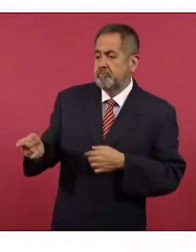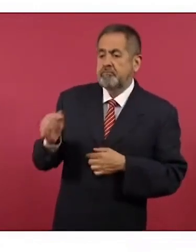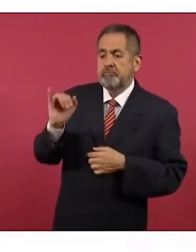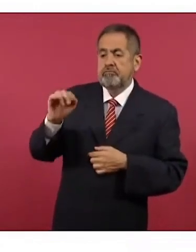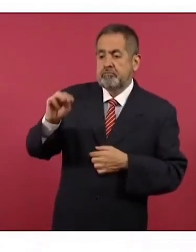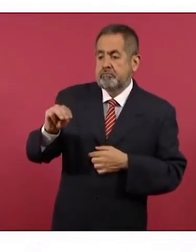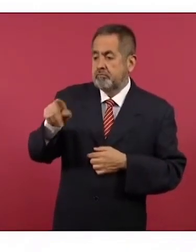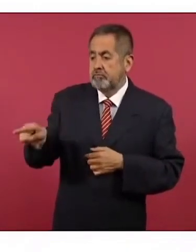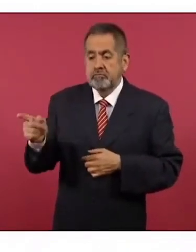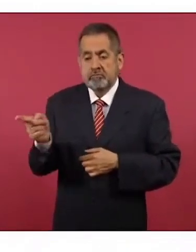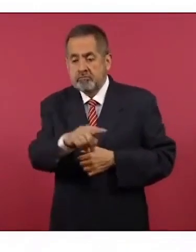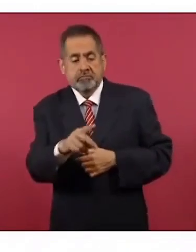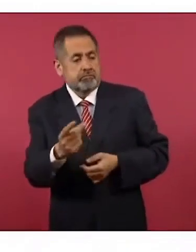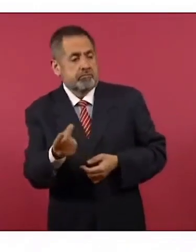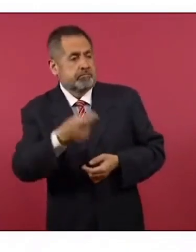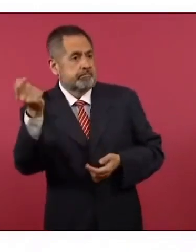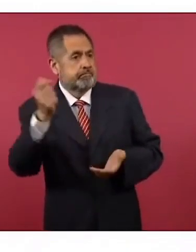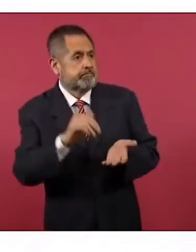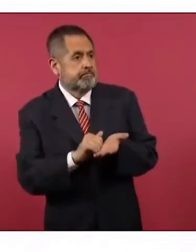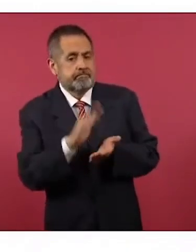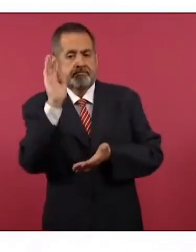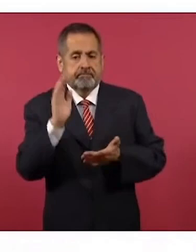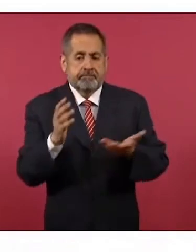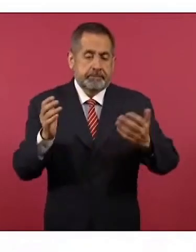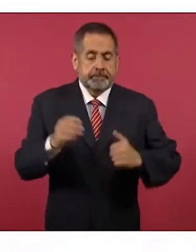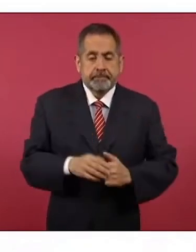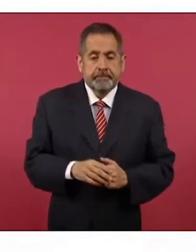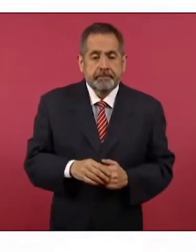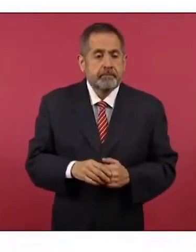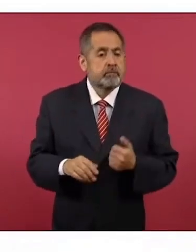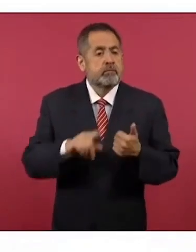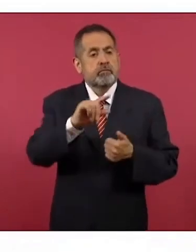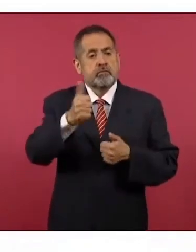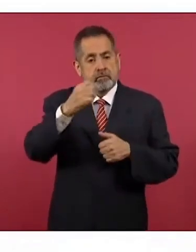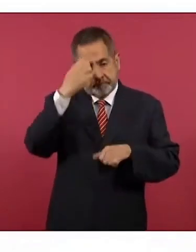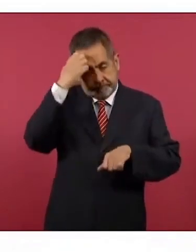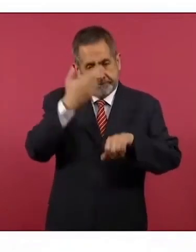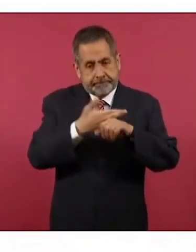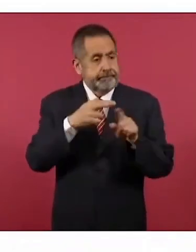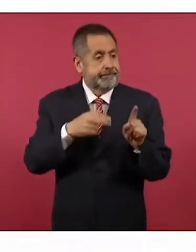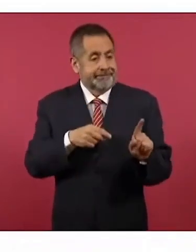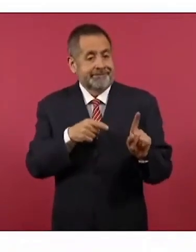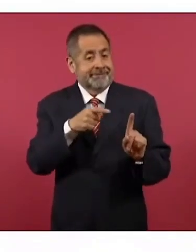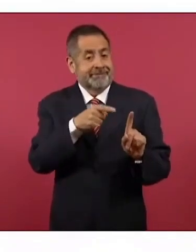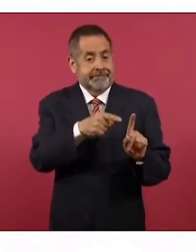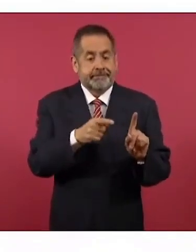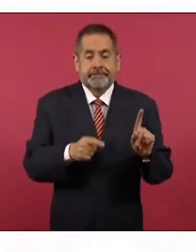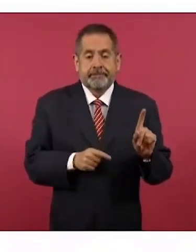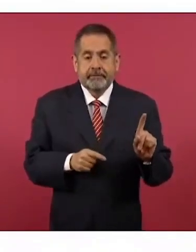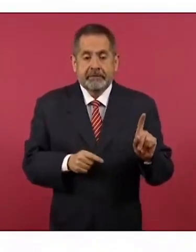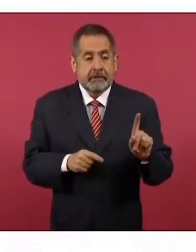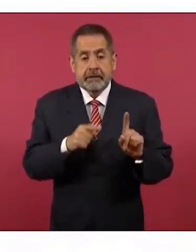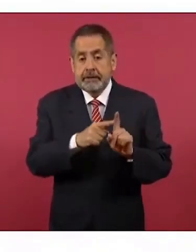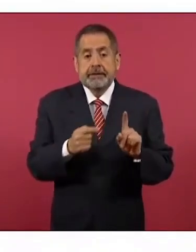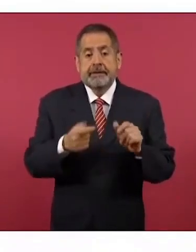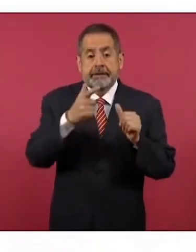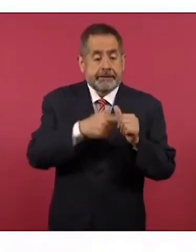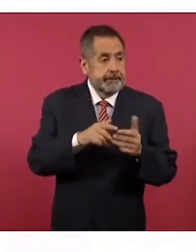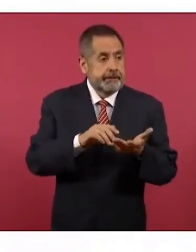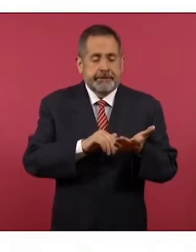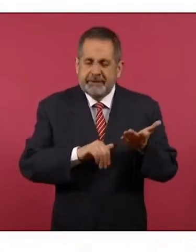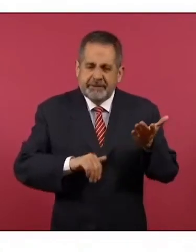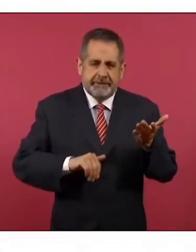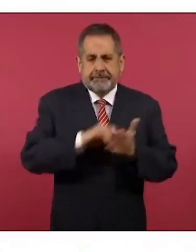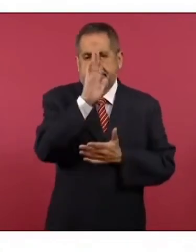Instituto Nacional de Migración. Un ciudadano extranjero que incluso fue expulsado inició